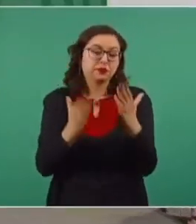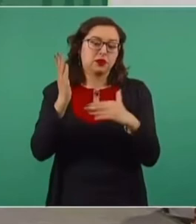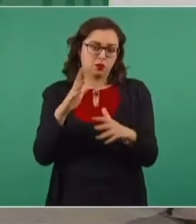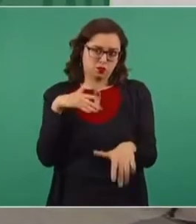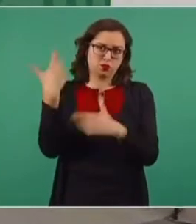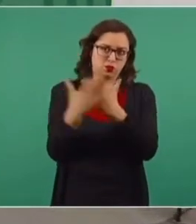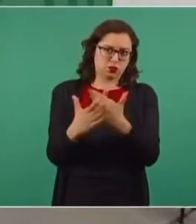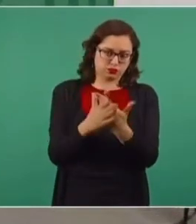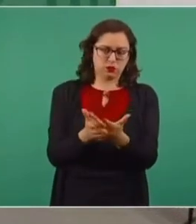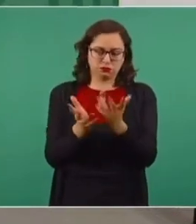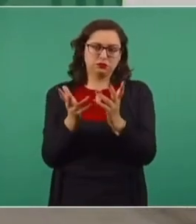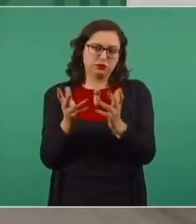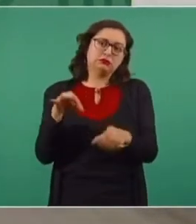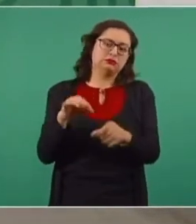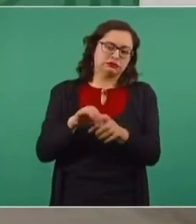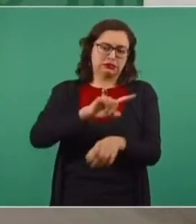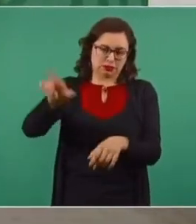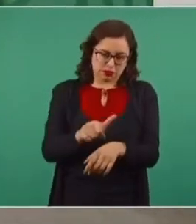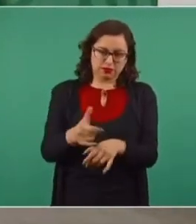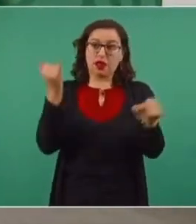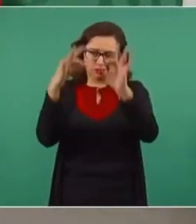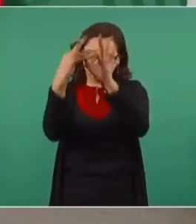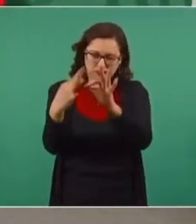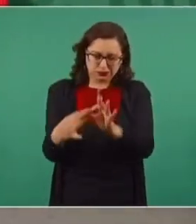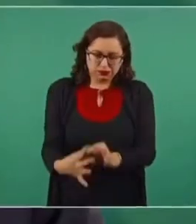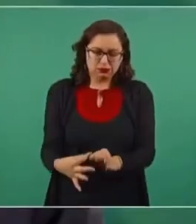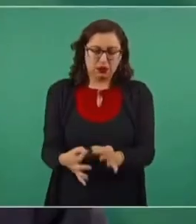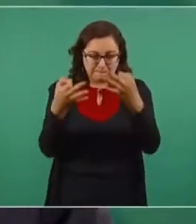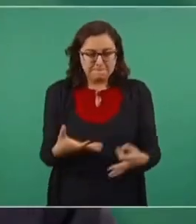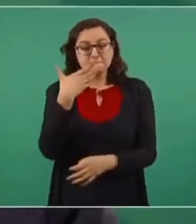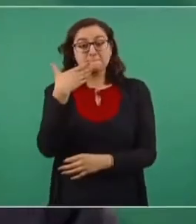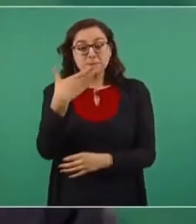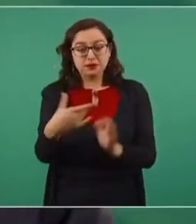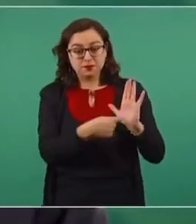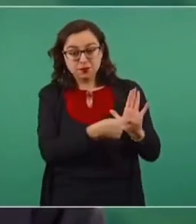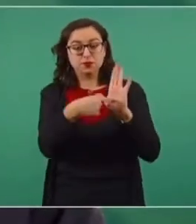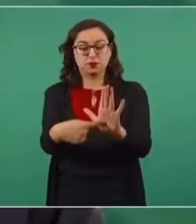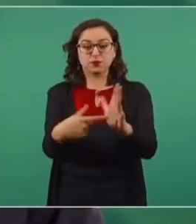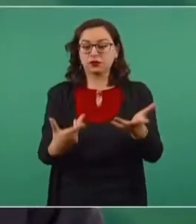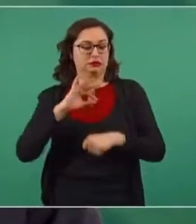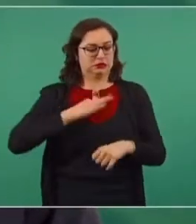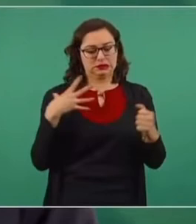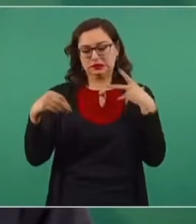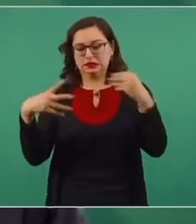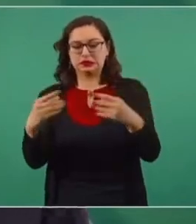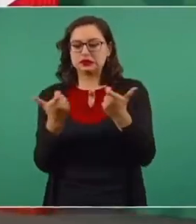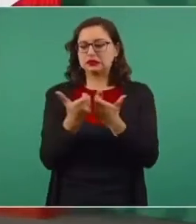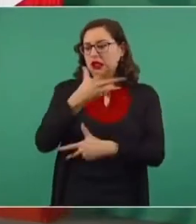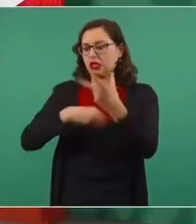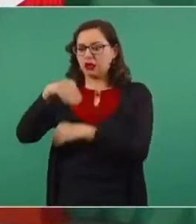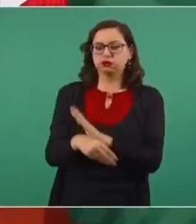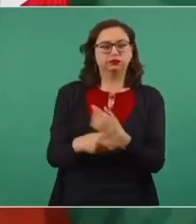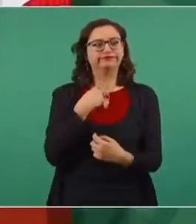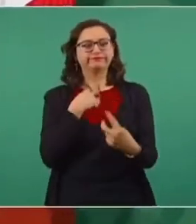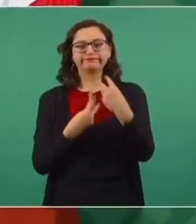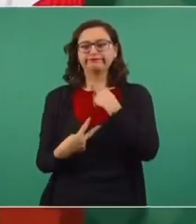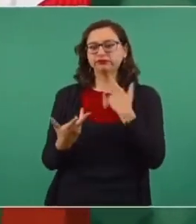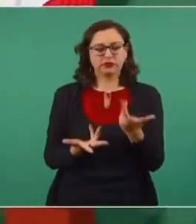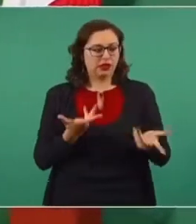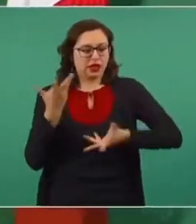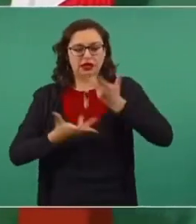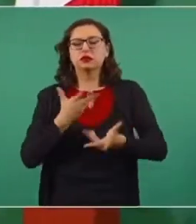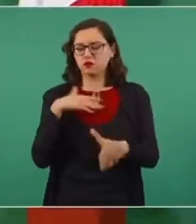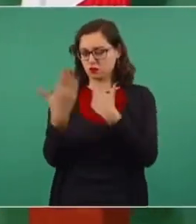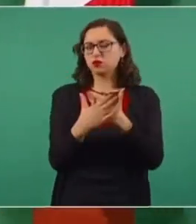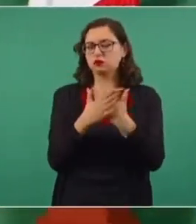dar un informe detallado de cómo le hicimos. Para enfrentar la crisis económica que se desató o se precipitó